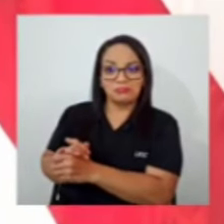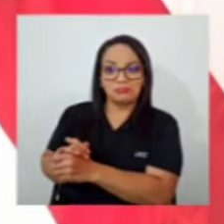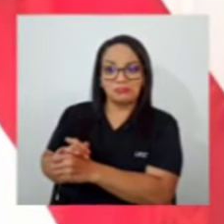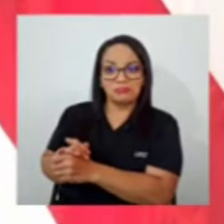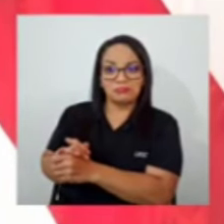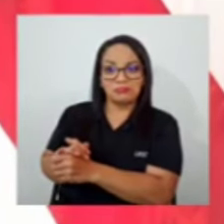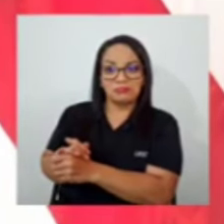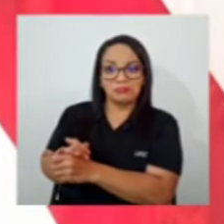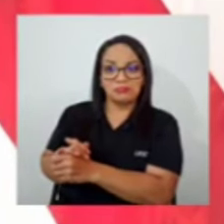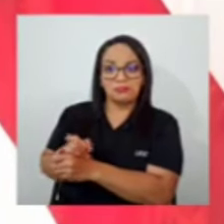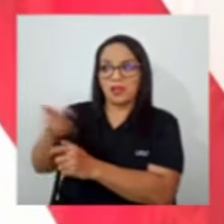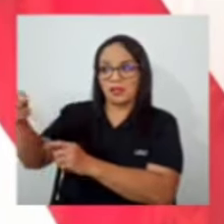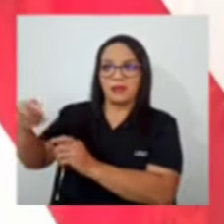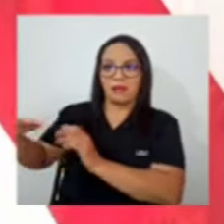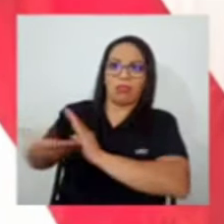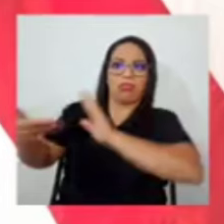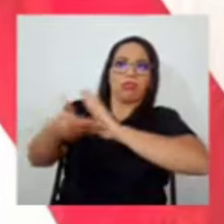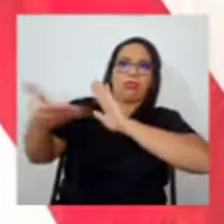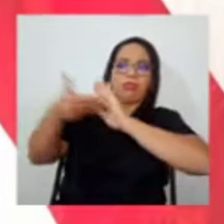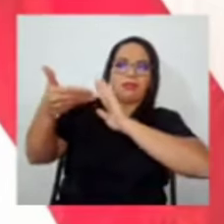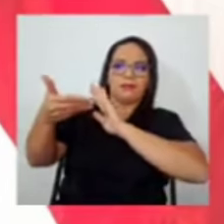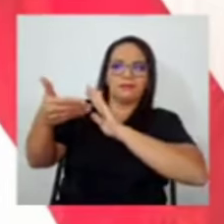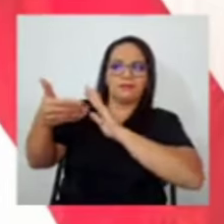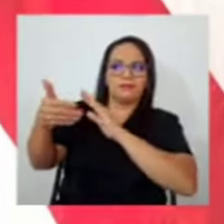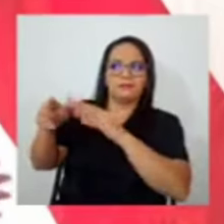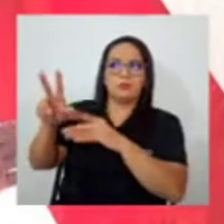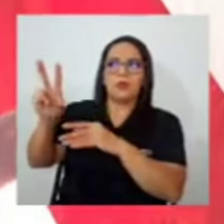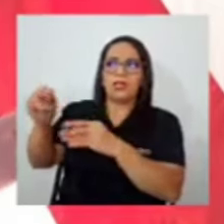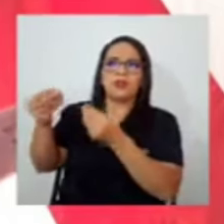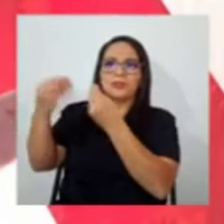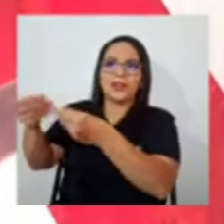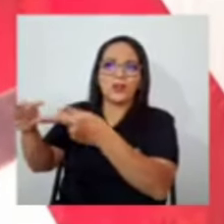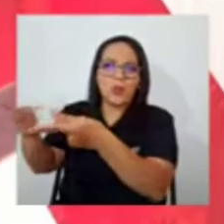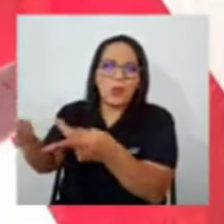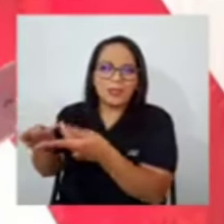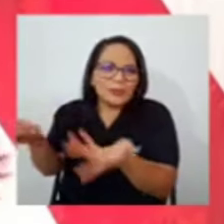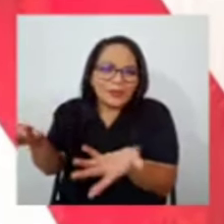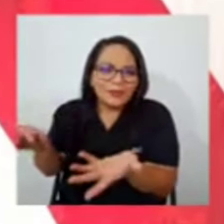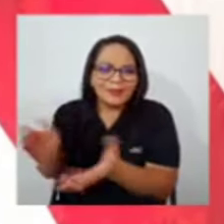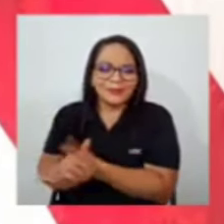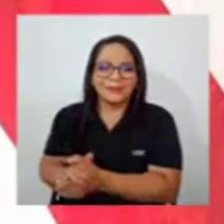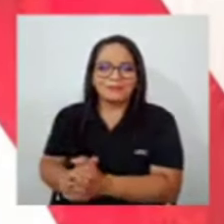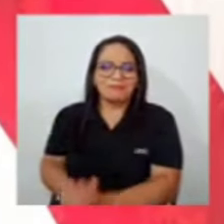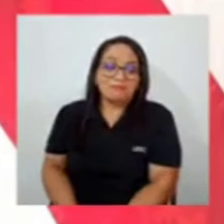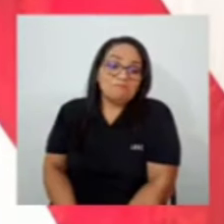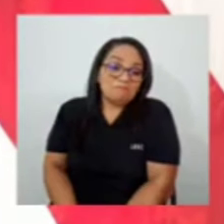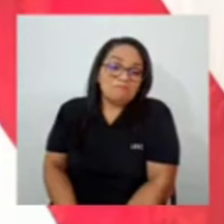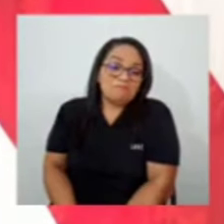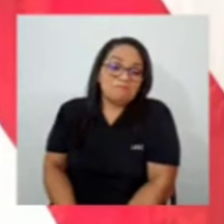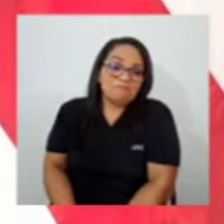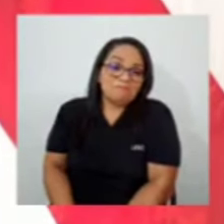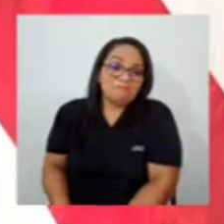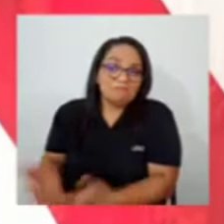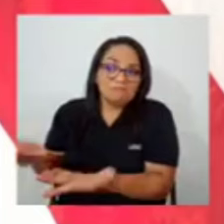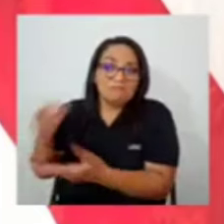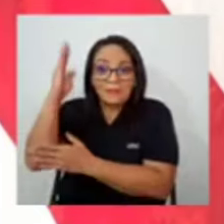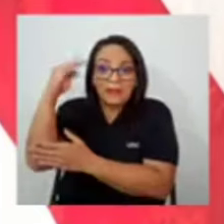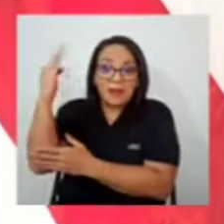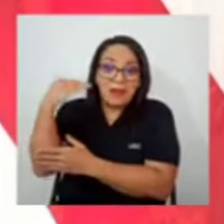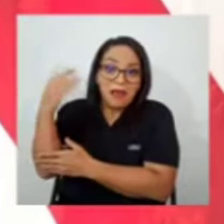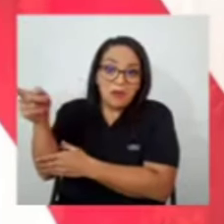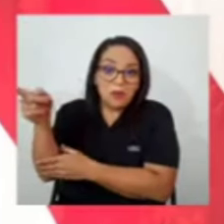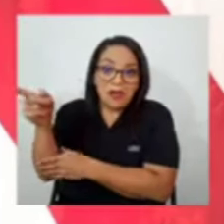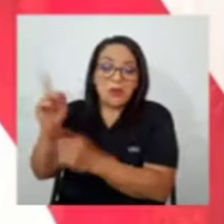mordaz atacarnos. Entonces, ¿de qué credibilidad tiene doña Laura? Ante mis ojos,